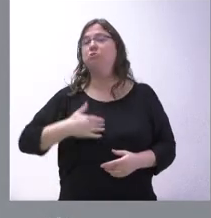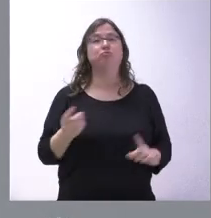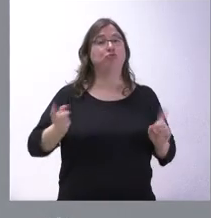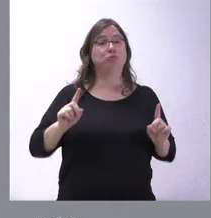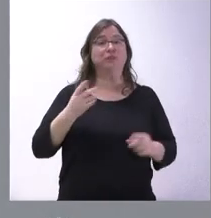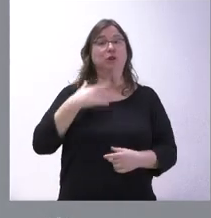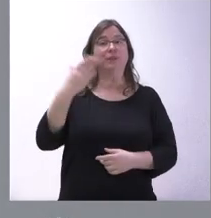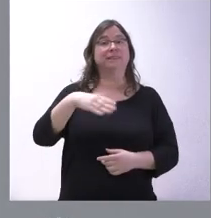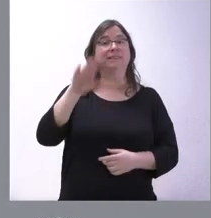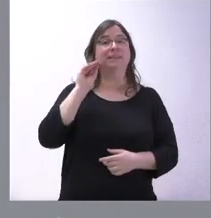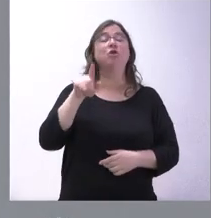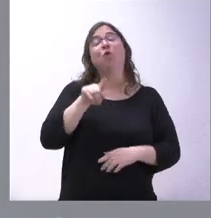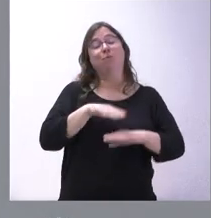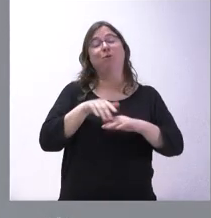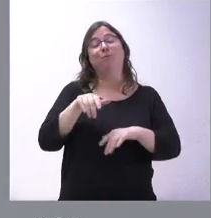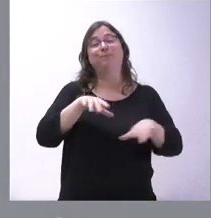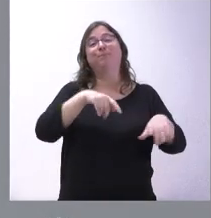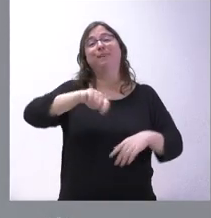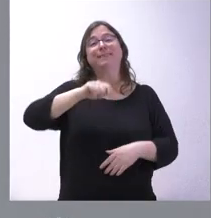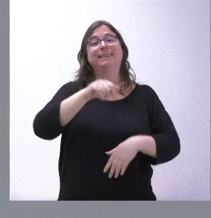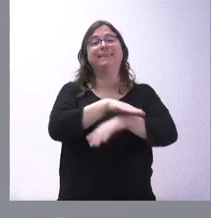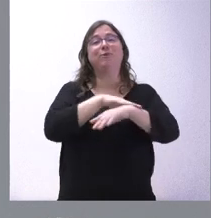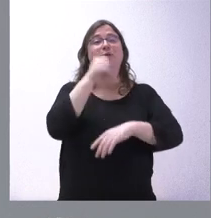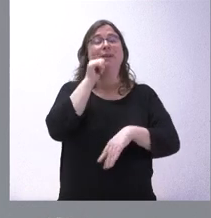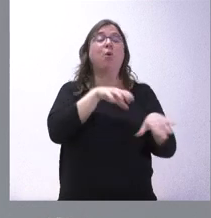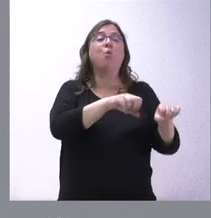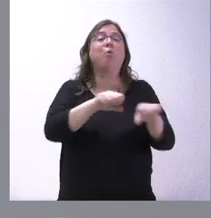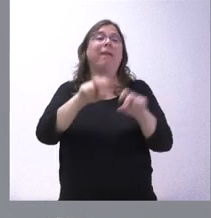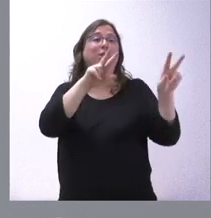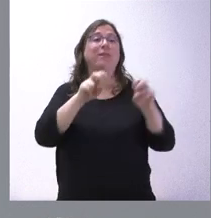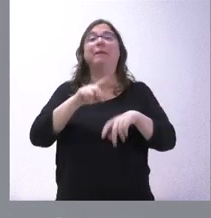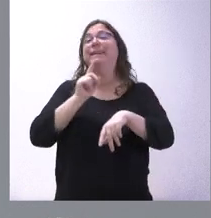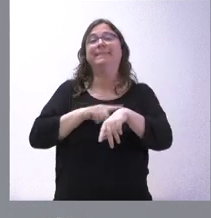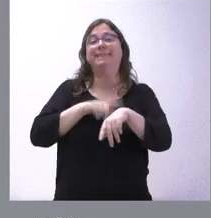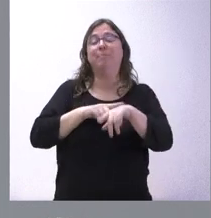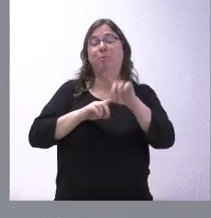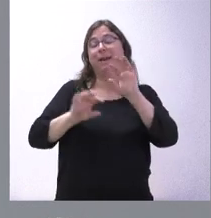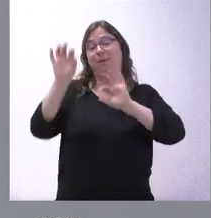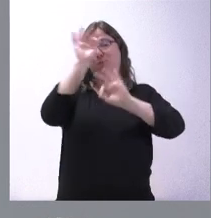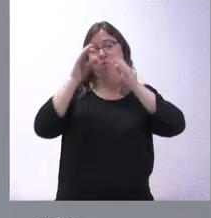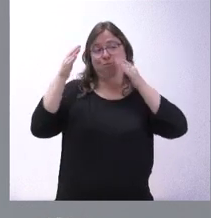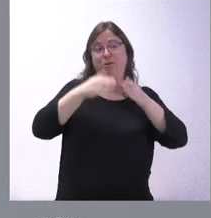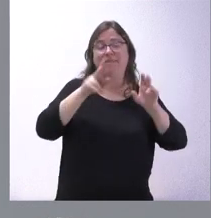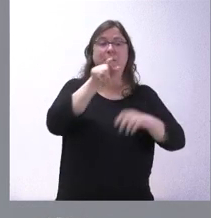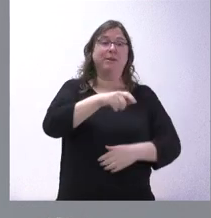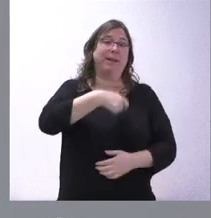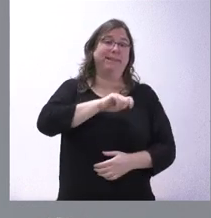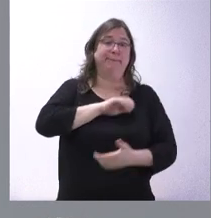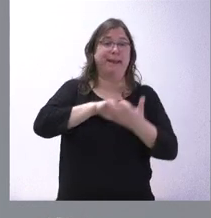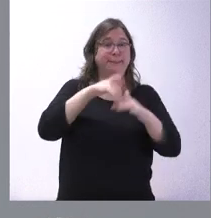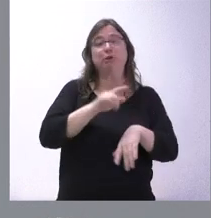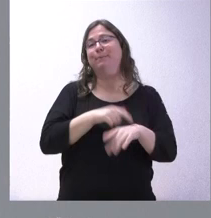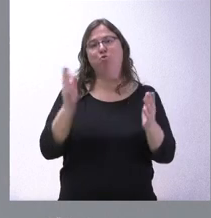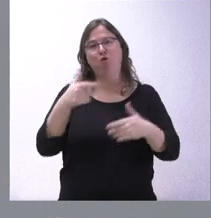entiendo porque el presidente de los que no están muy ocupados estos días con otros temas y no tiene tiempo para preocuparse de los temas ni de los españoles ni de la gente de Castilla y León.